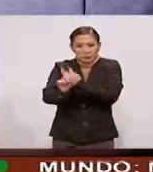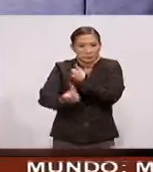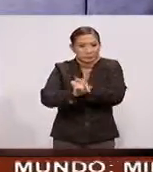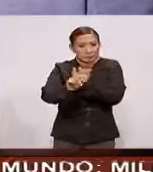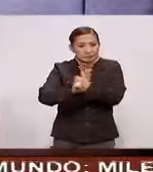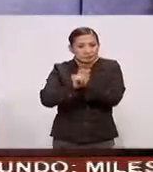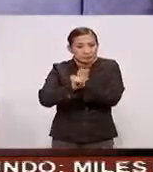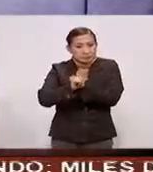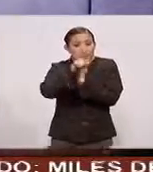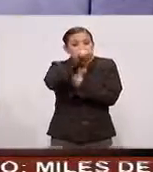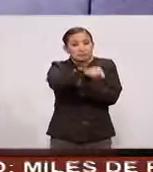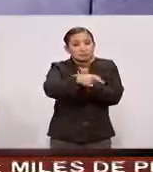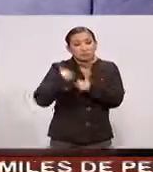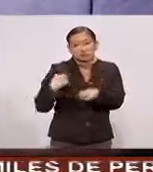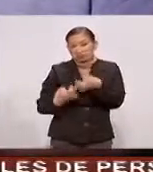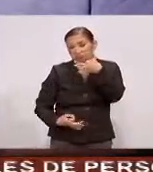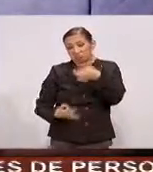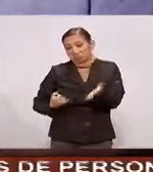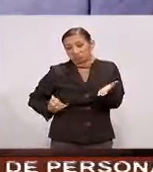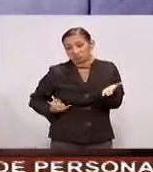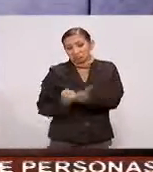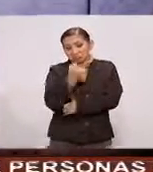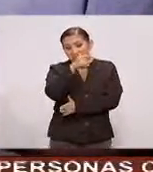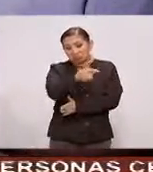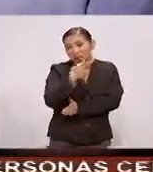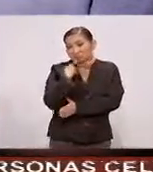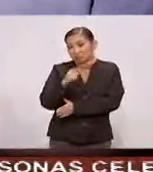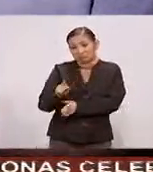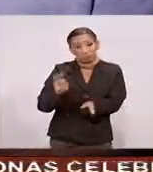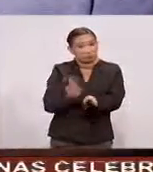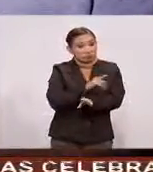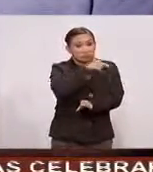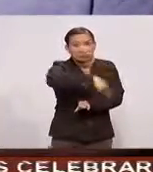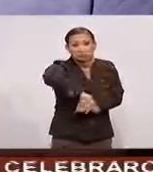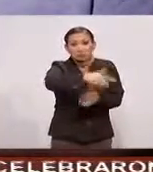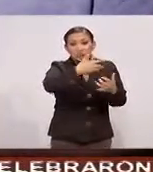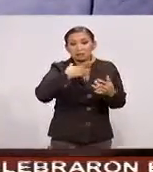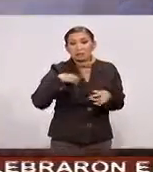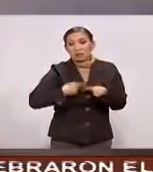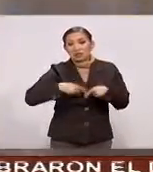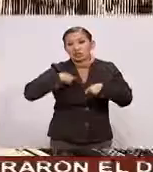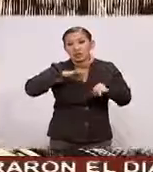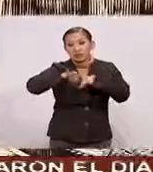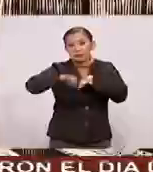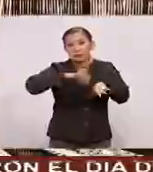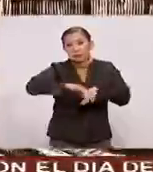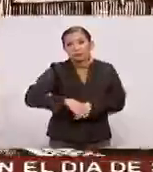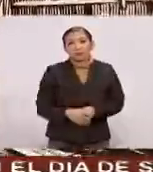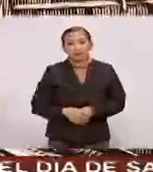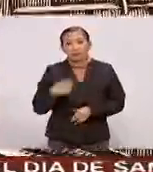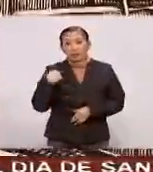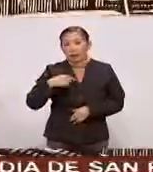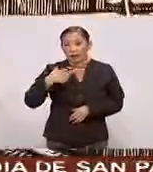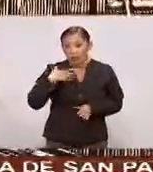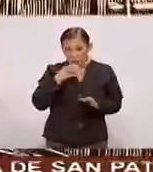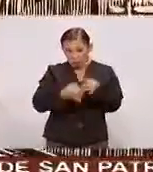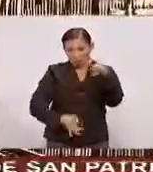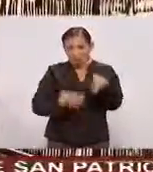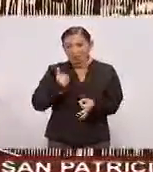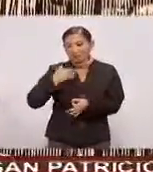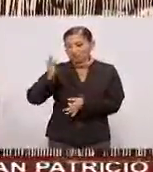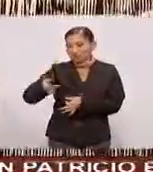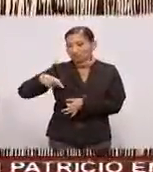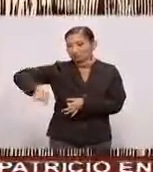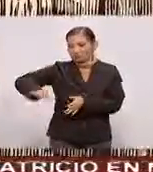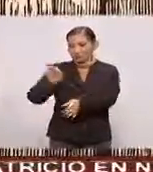Y el fallo De la Suprema Corte Es a favor De los trabajadores A pesar del fallo Del alto tribunal